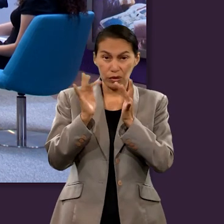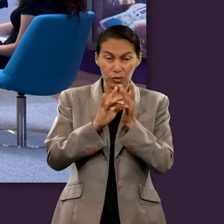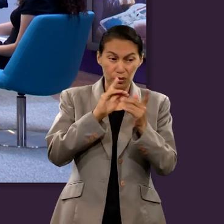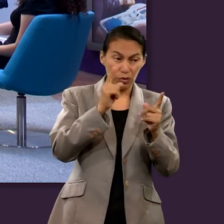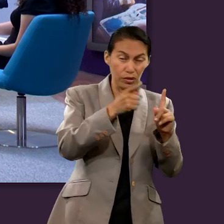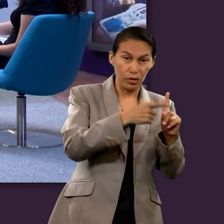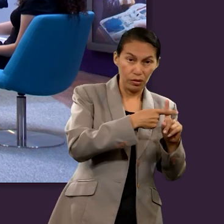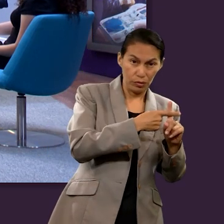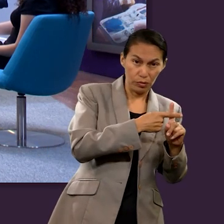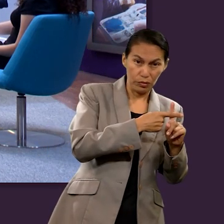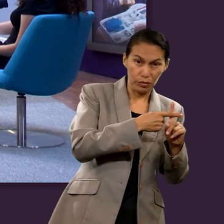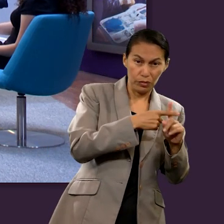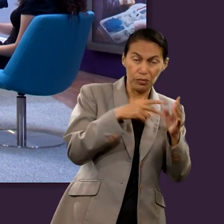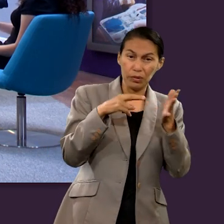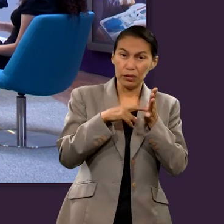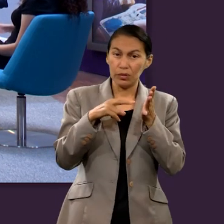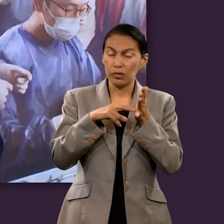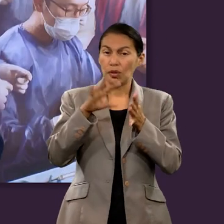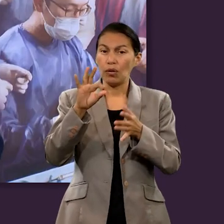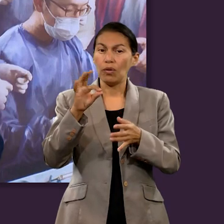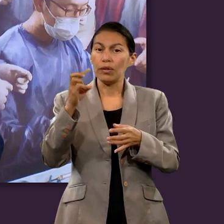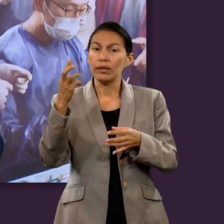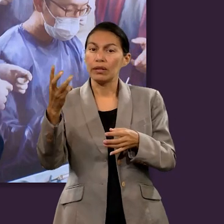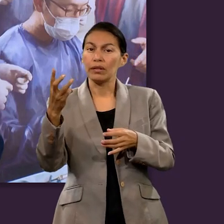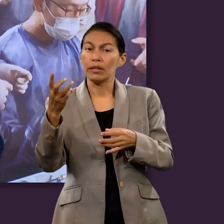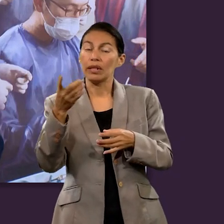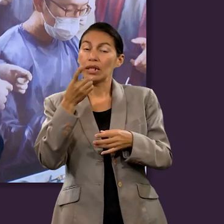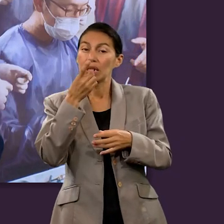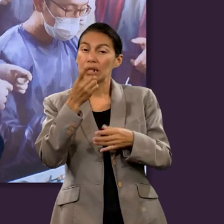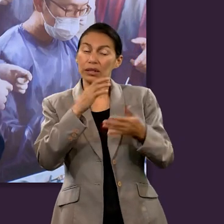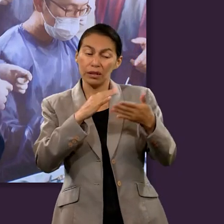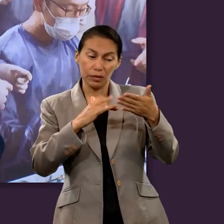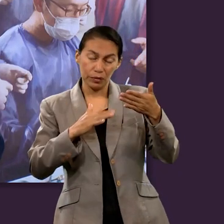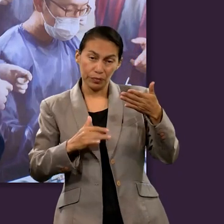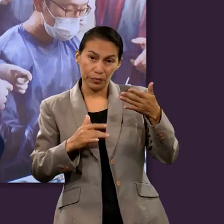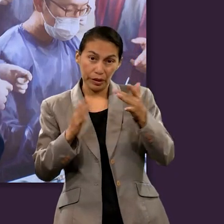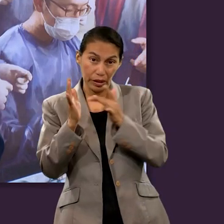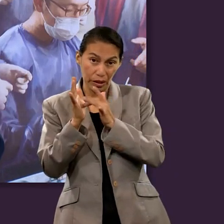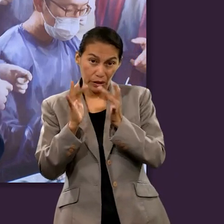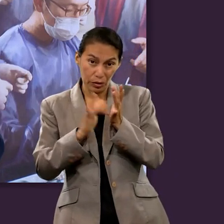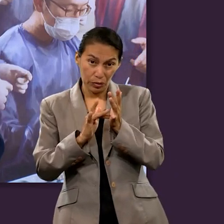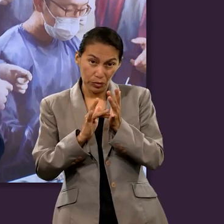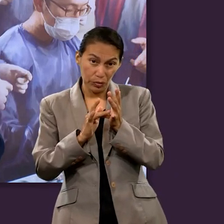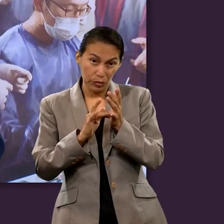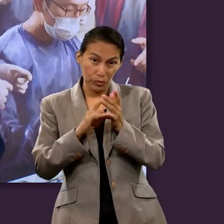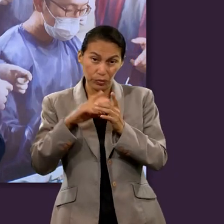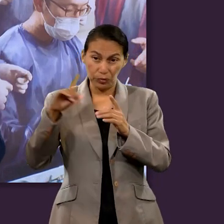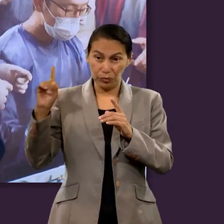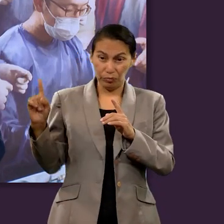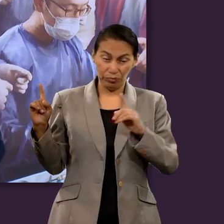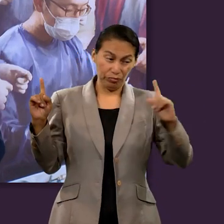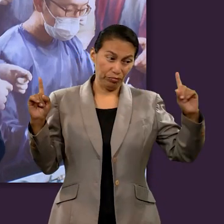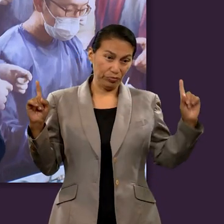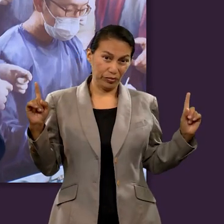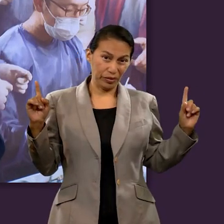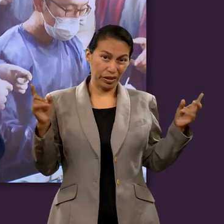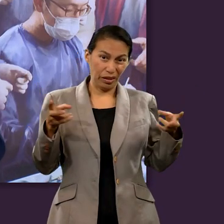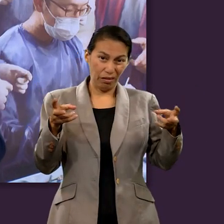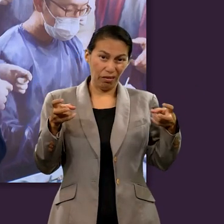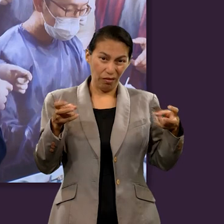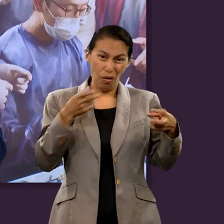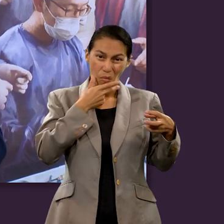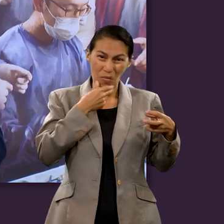Claro, en Lucas 23 está haciendo la narración de Jesús en la cruz. Y el versículo